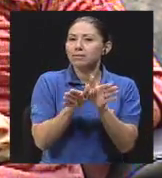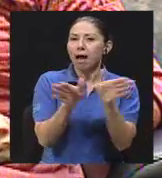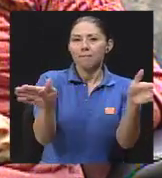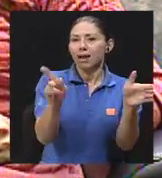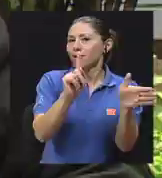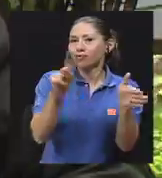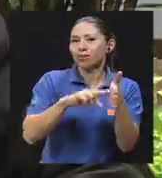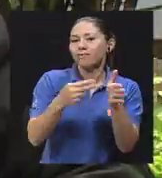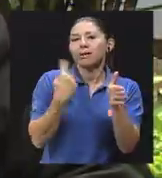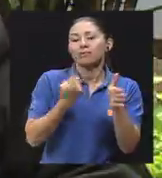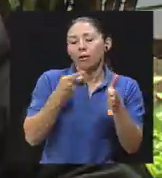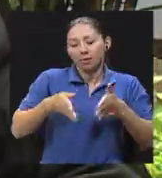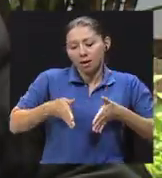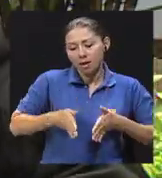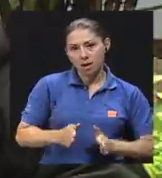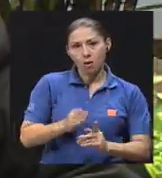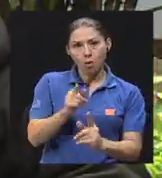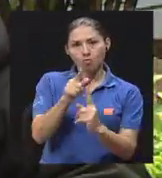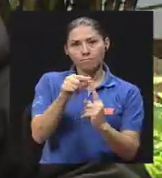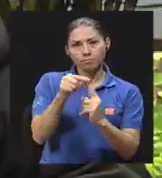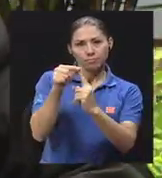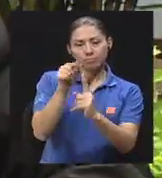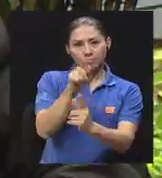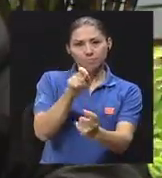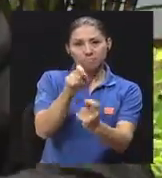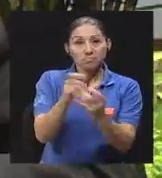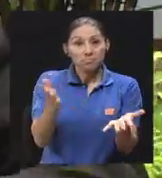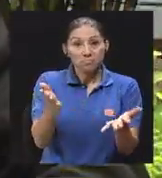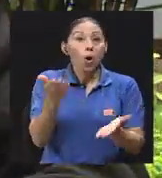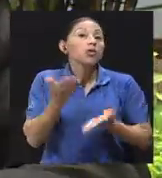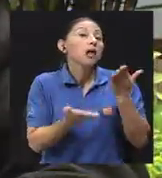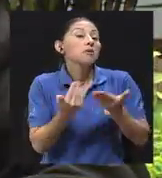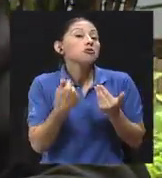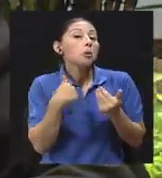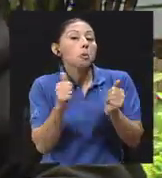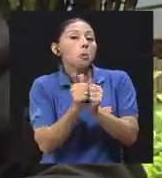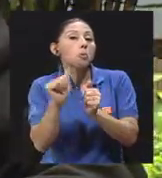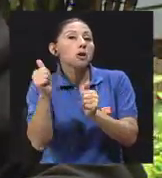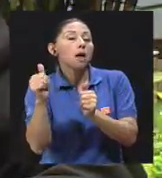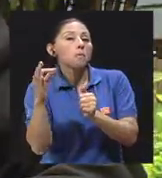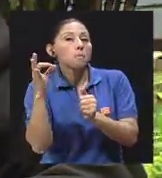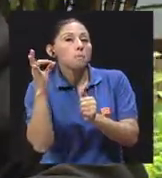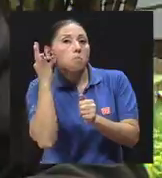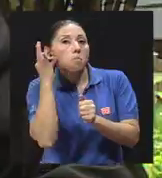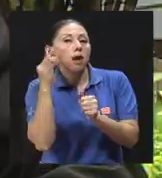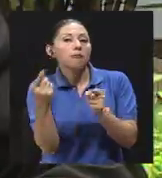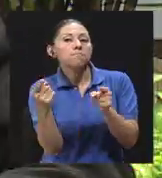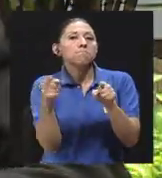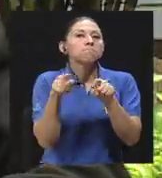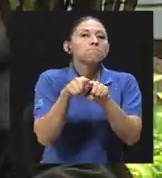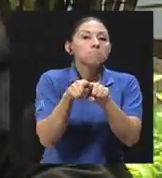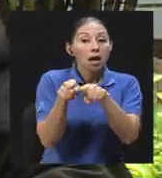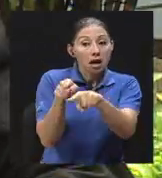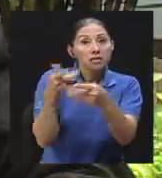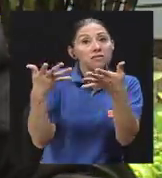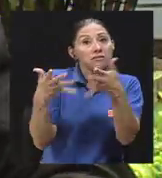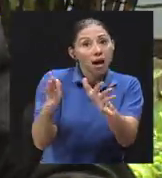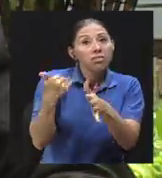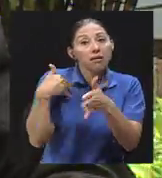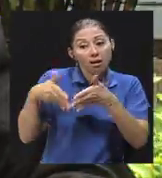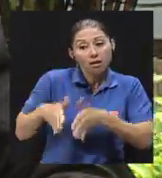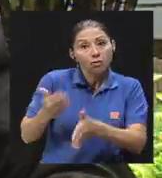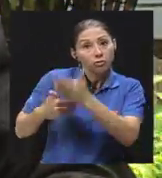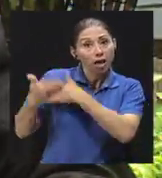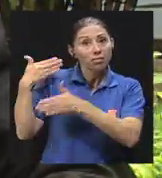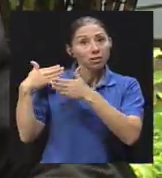puede ser que yo llegue y me junte o me case con una persona que ya tenga